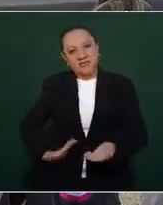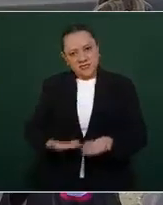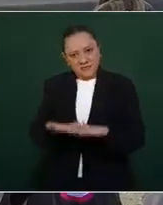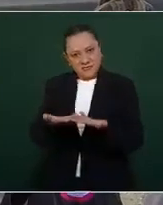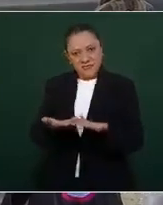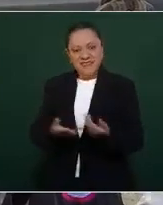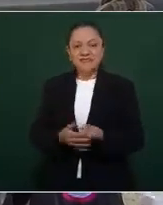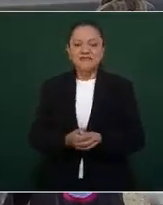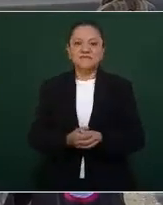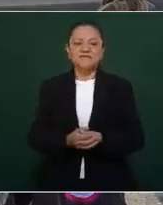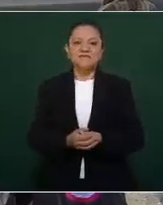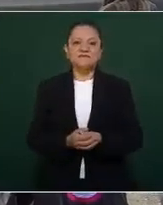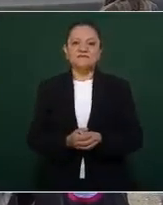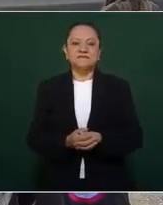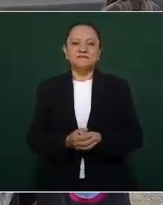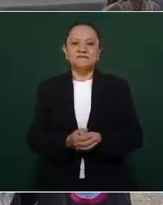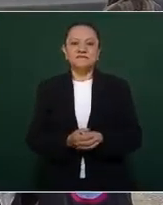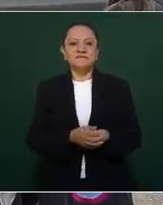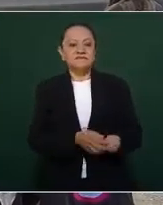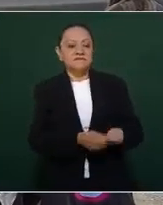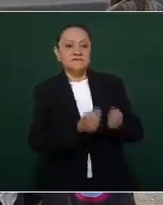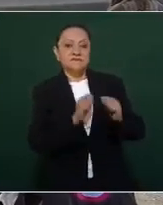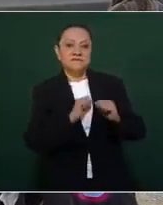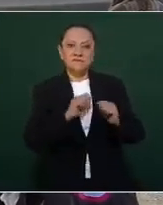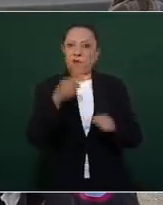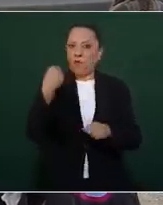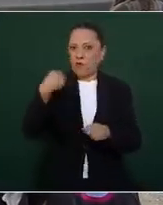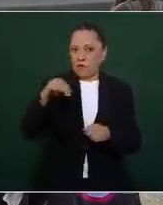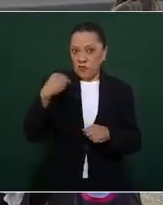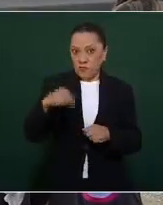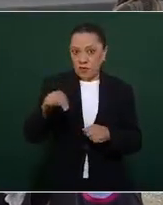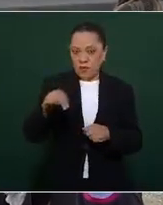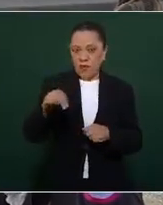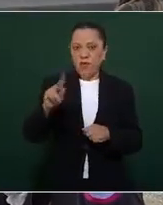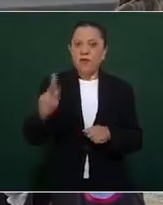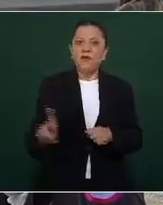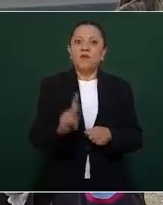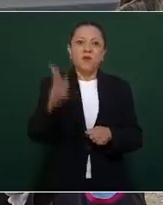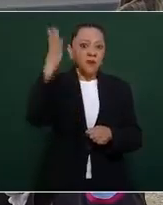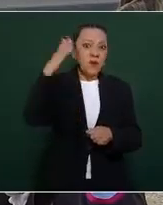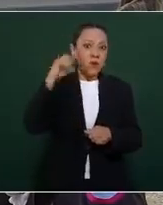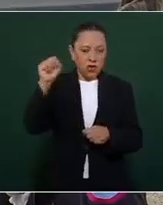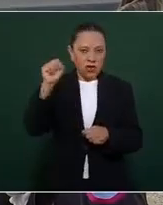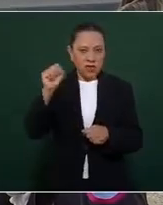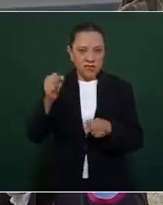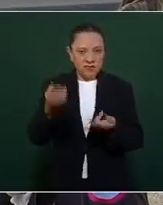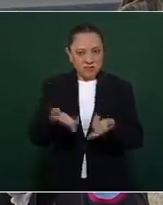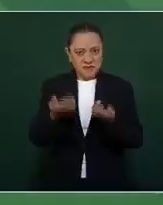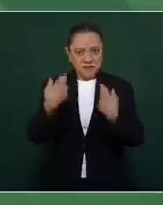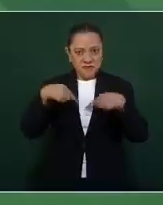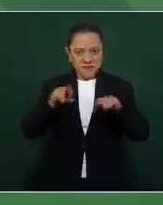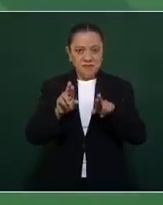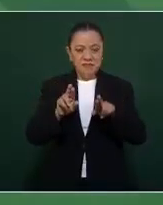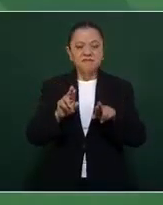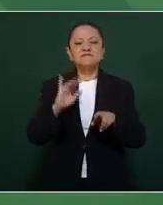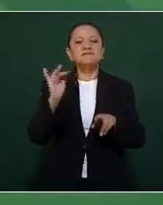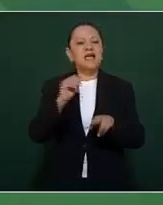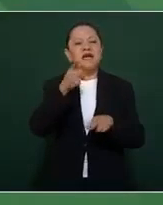A nombre del pueblo morelense, le doy la más cordial bienvenida a usted y a los miembros de su comitiva.